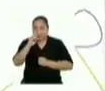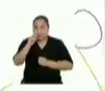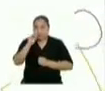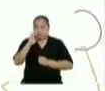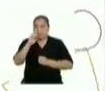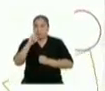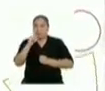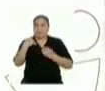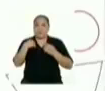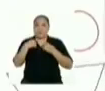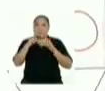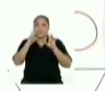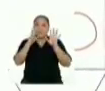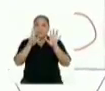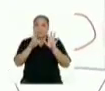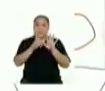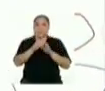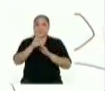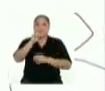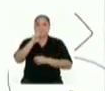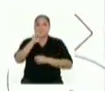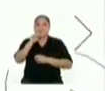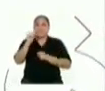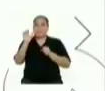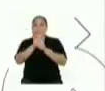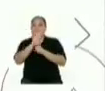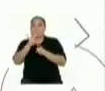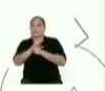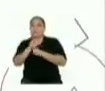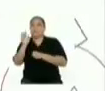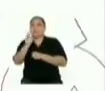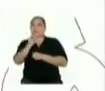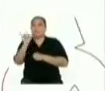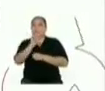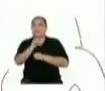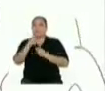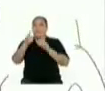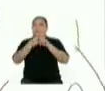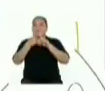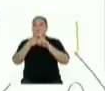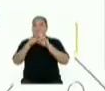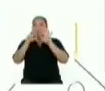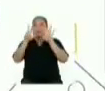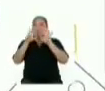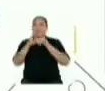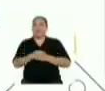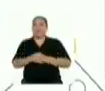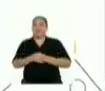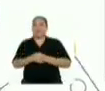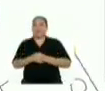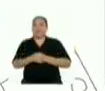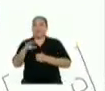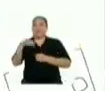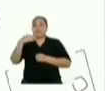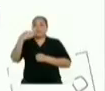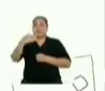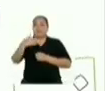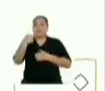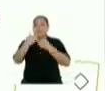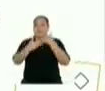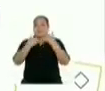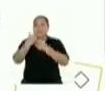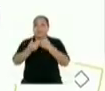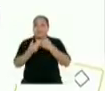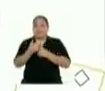triángulos equiláteros, entonces su área total es esa misma área multiplicada por ocho. Que tras realizar